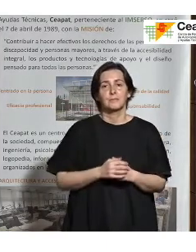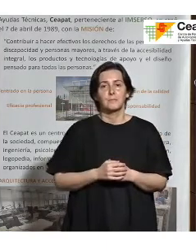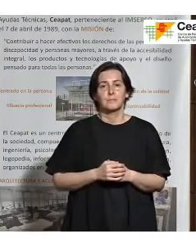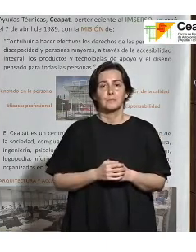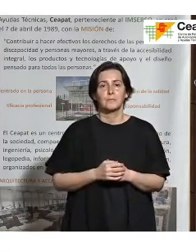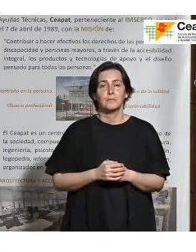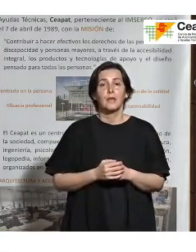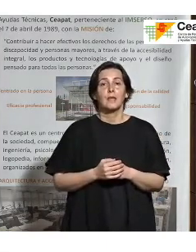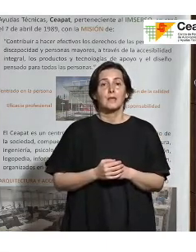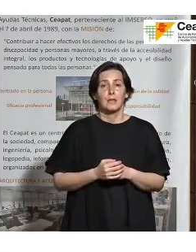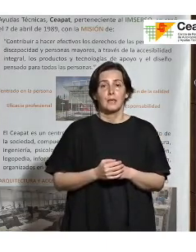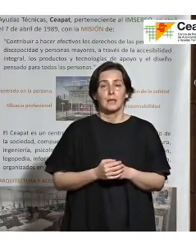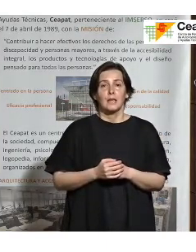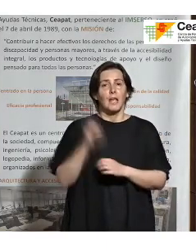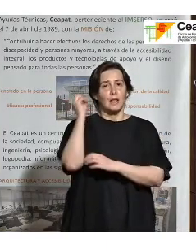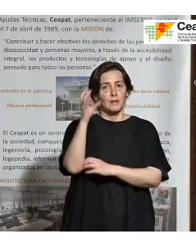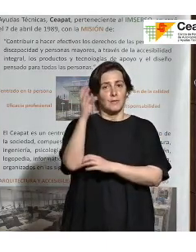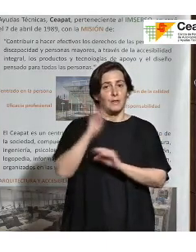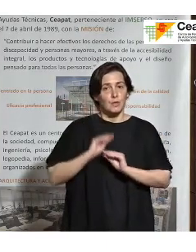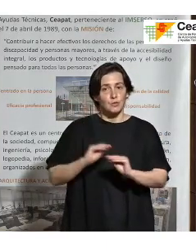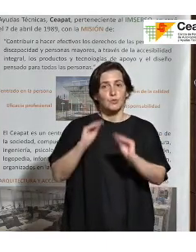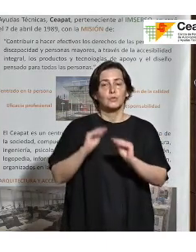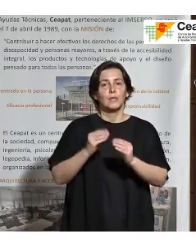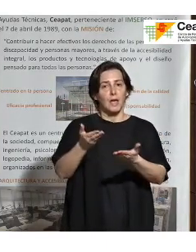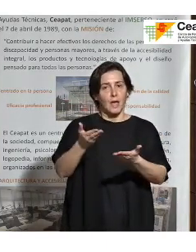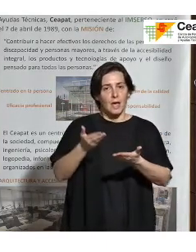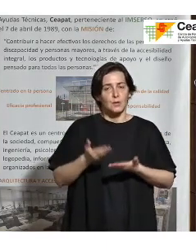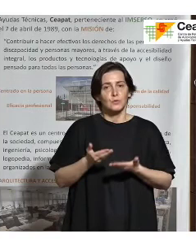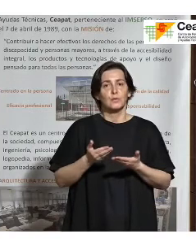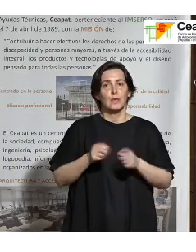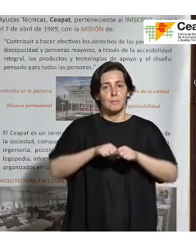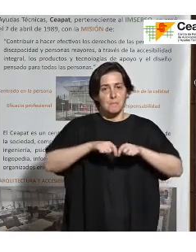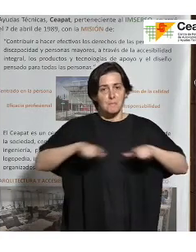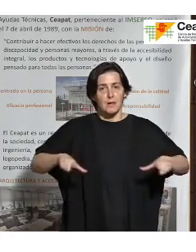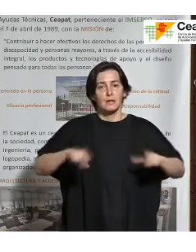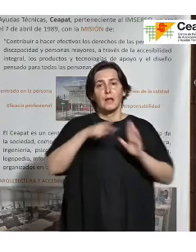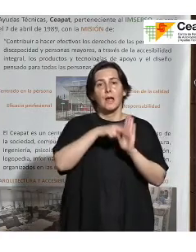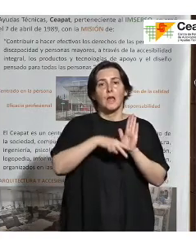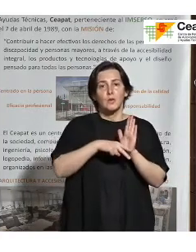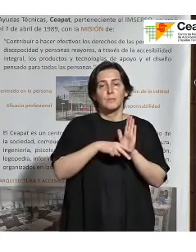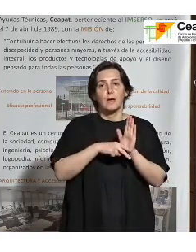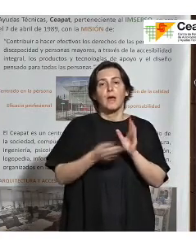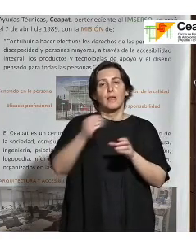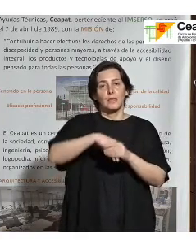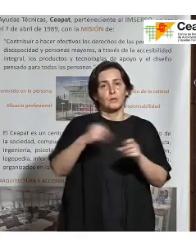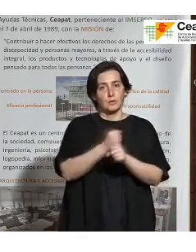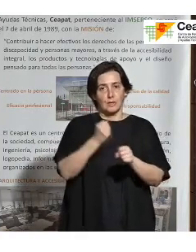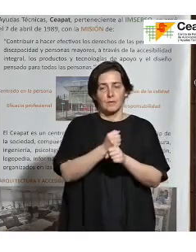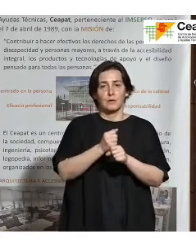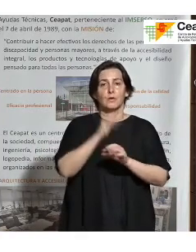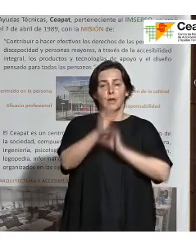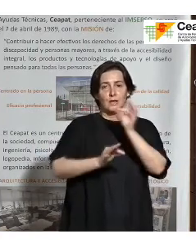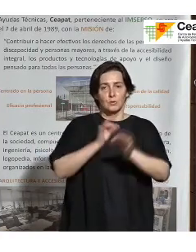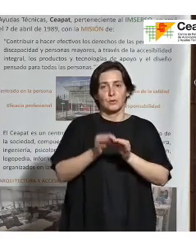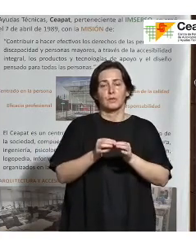El contenido de su intervención nos va a ayudar a enmarcar la norma en el trabajo que se realiza por parte de la Asociación